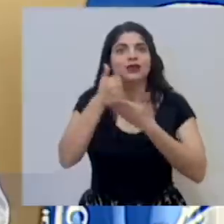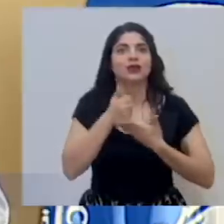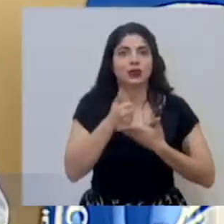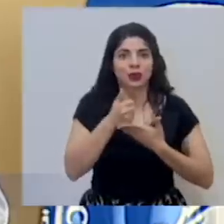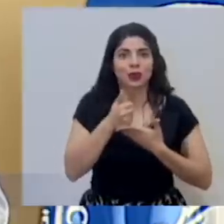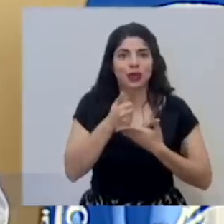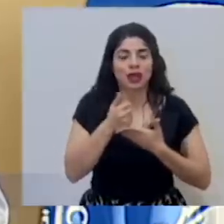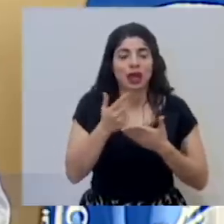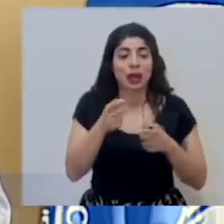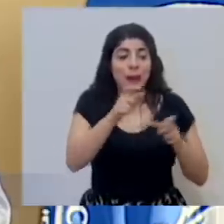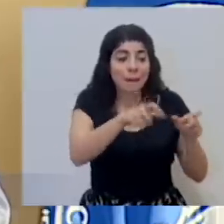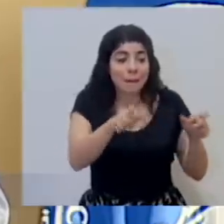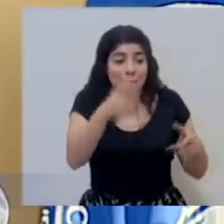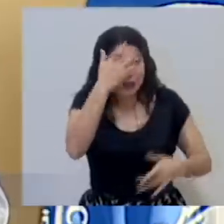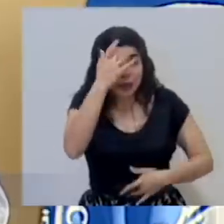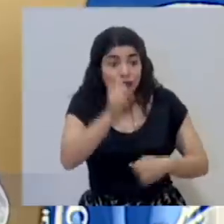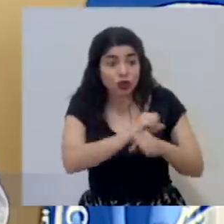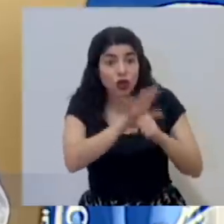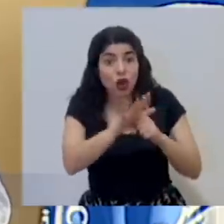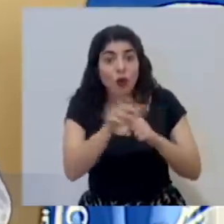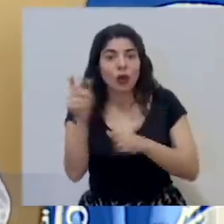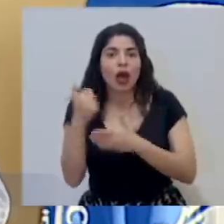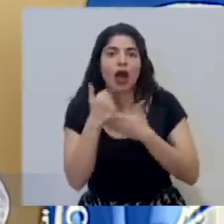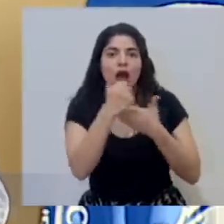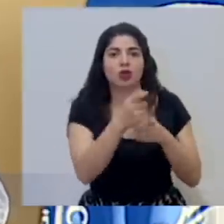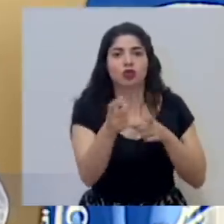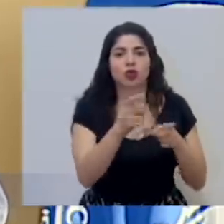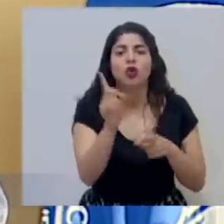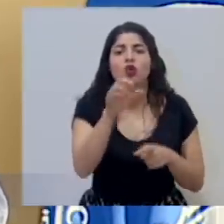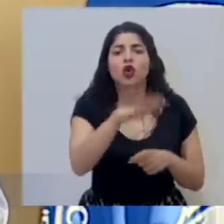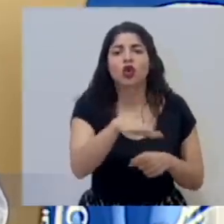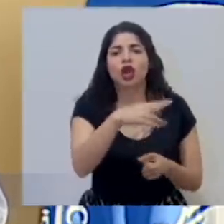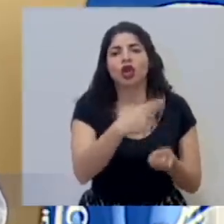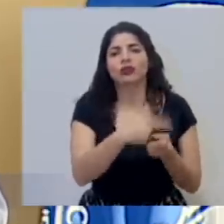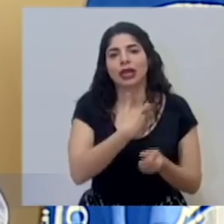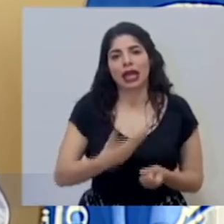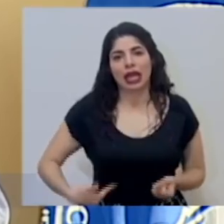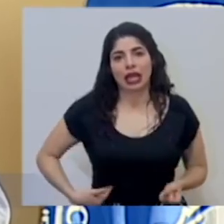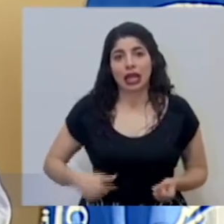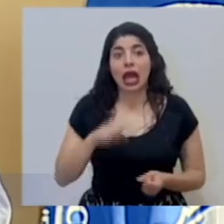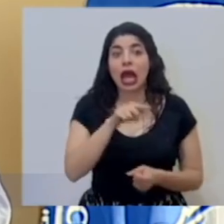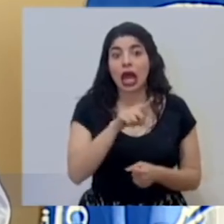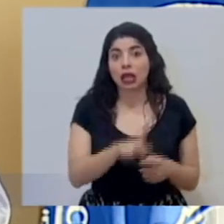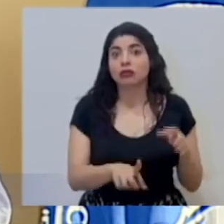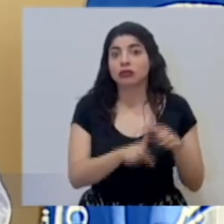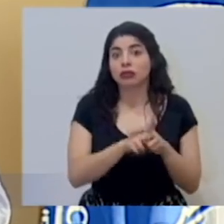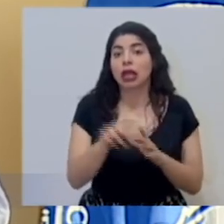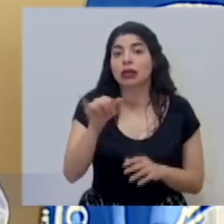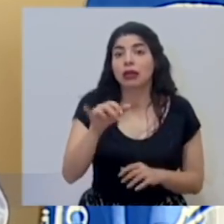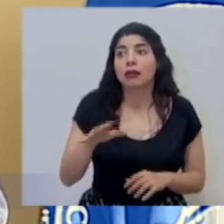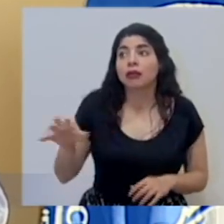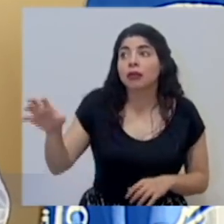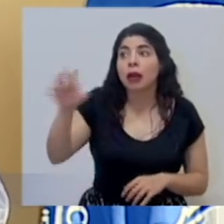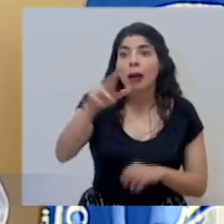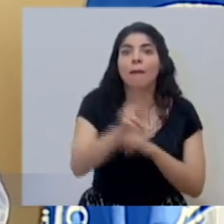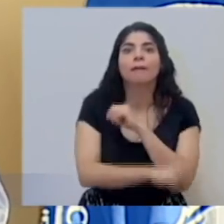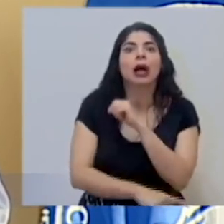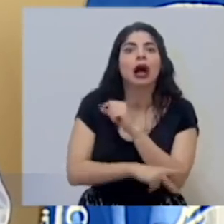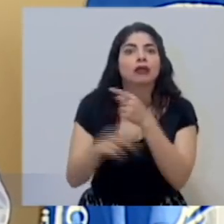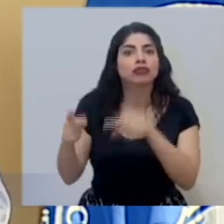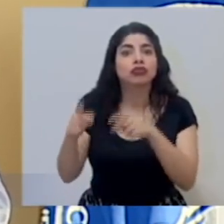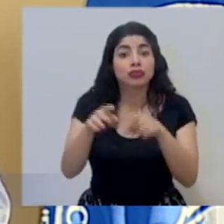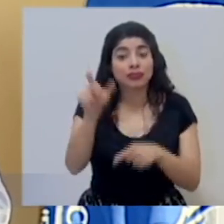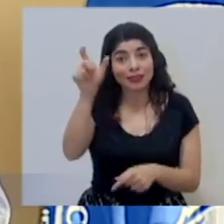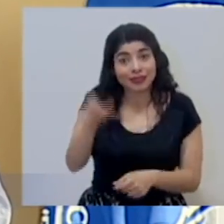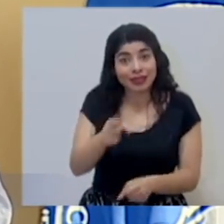en el manejo de pacientes COVID en el hospital de Heredia y esto también se está presentando a lo largo y ancho del país ya hay